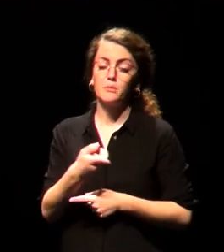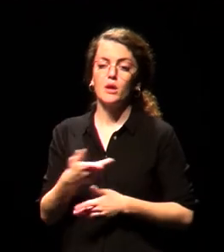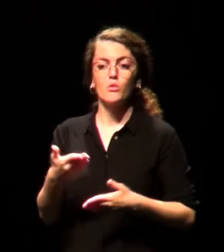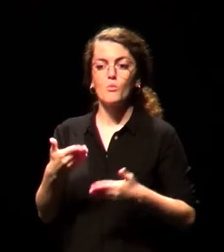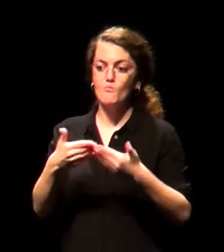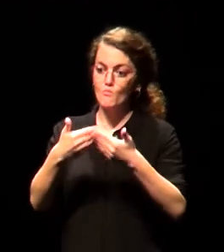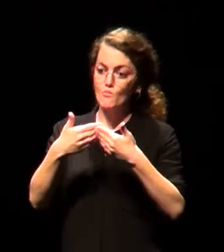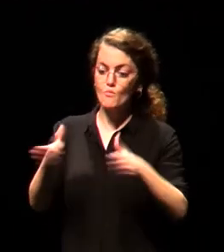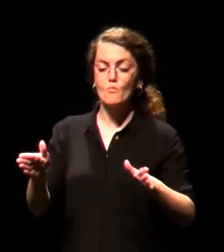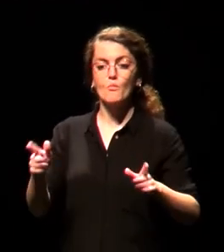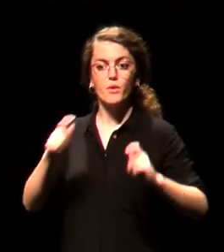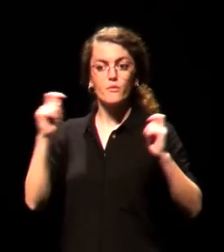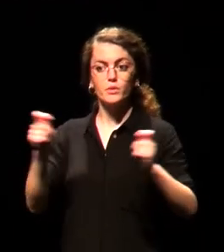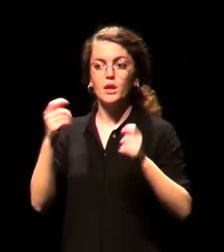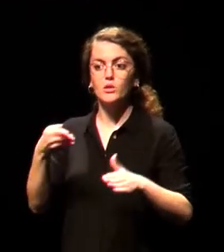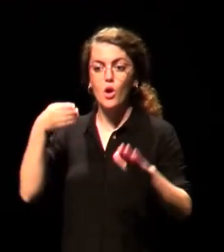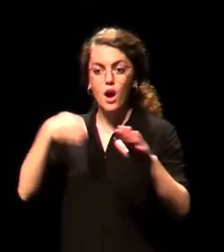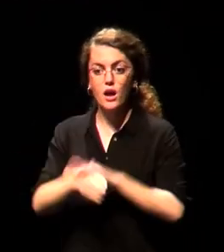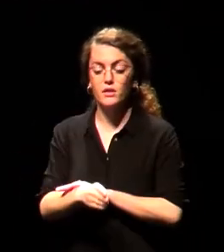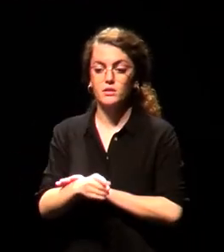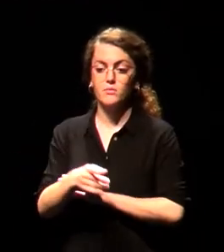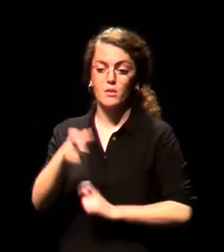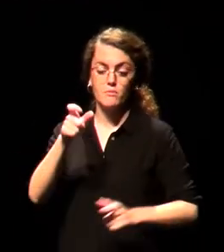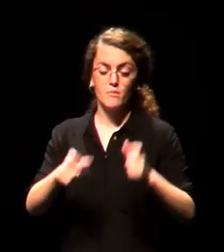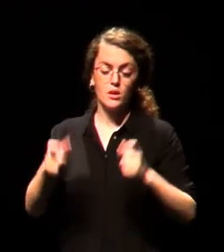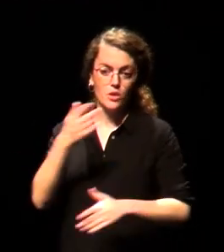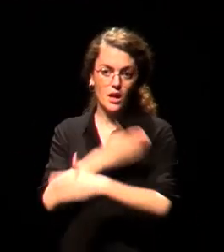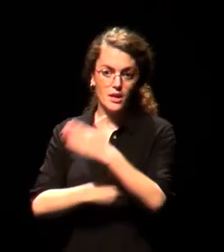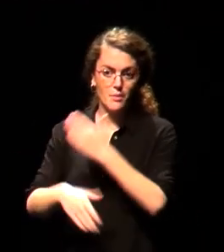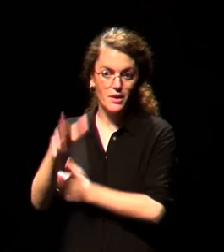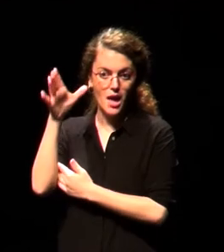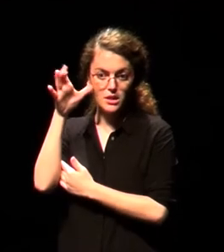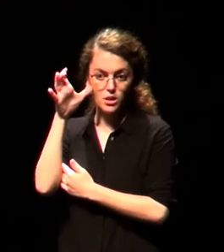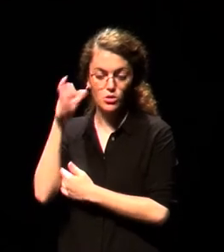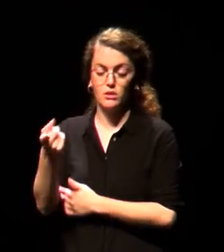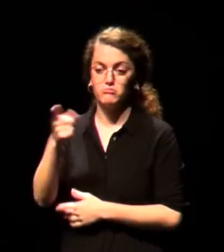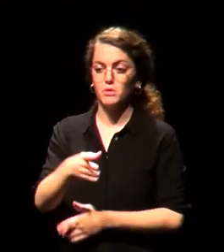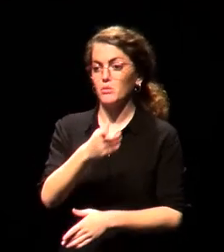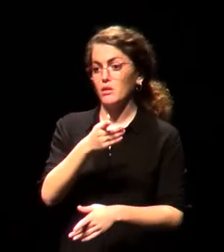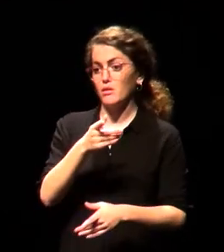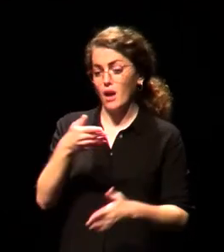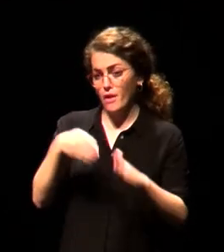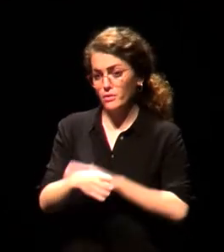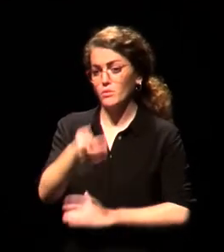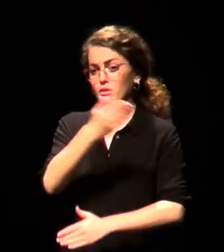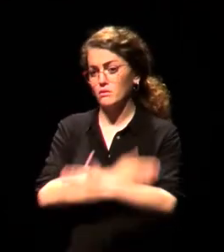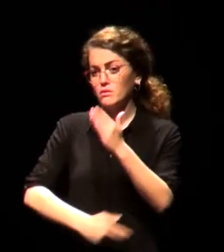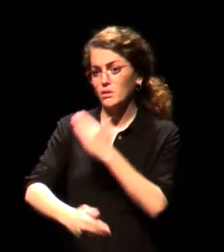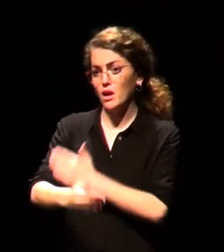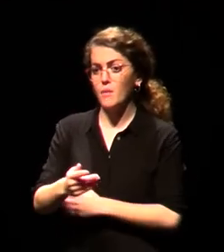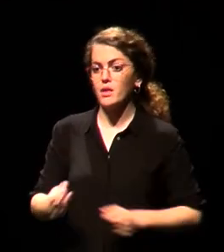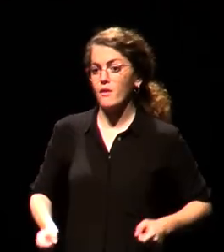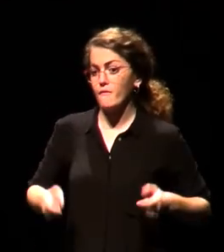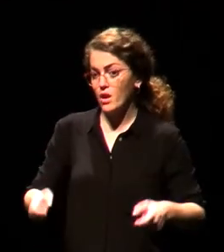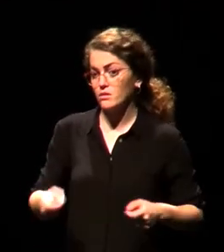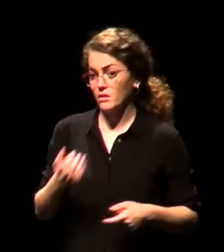sensorial, las instalaciones son accesibles a las personas con discapacidad física y también se realiza un trabajo importante con personas